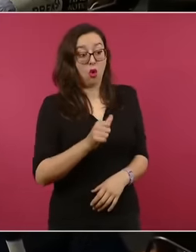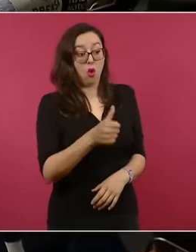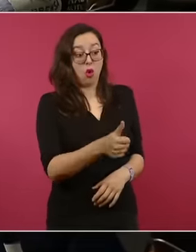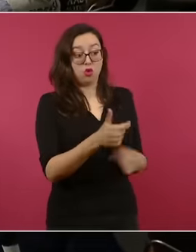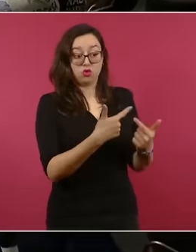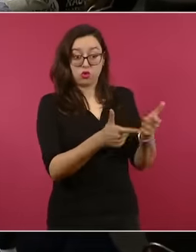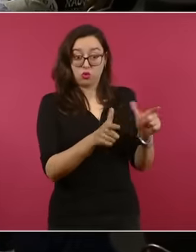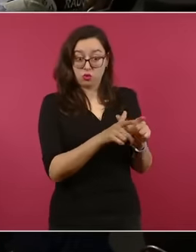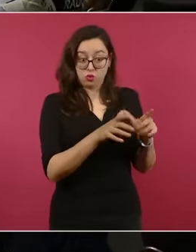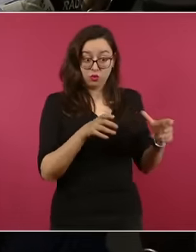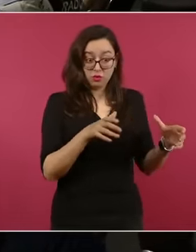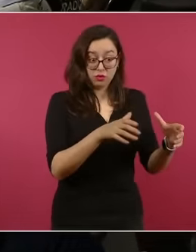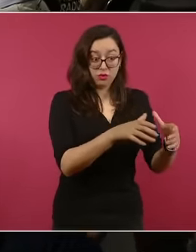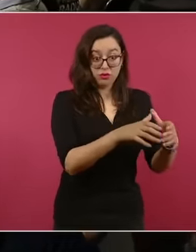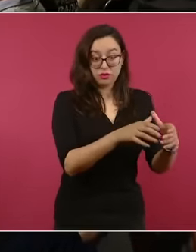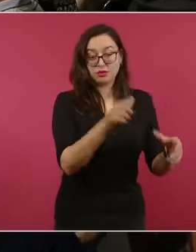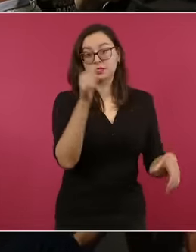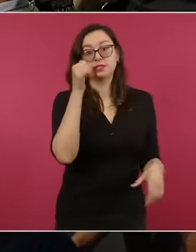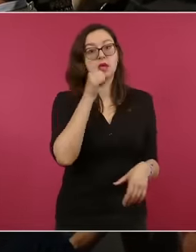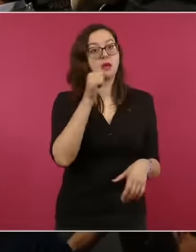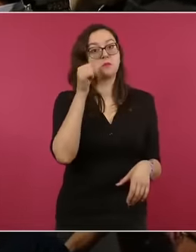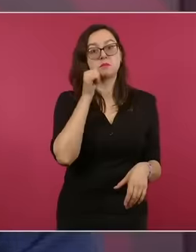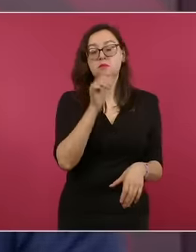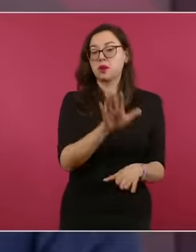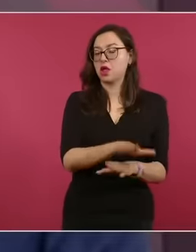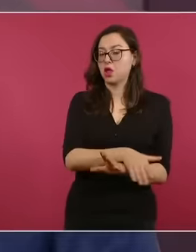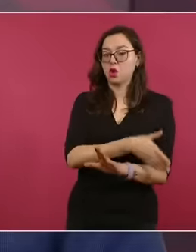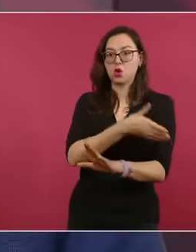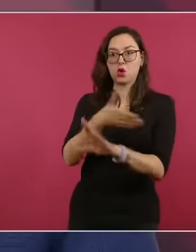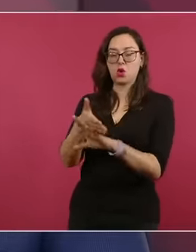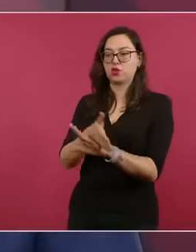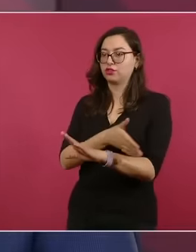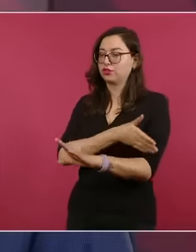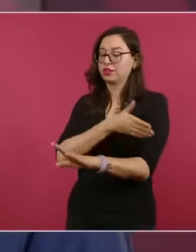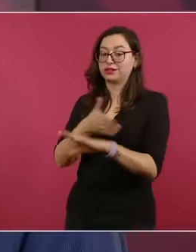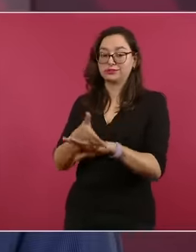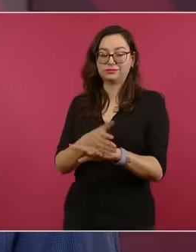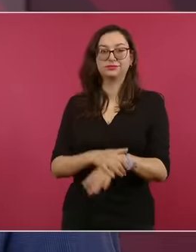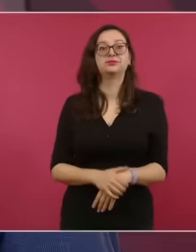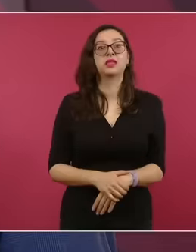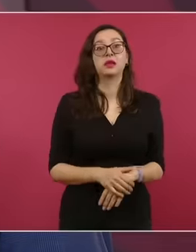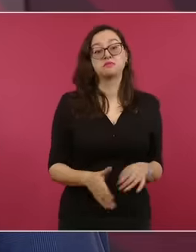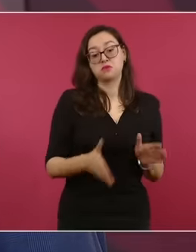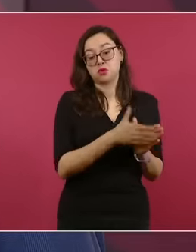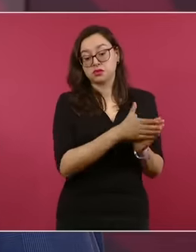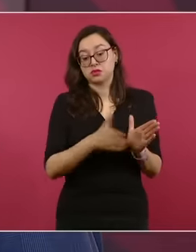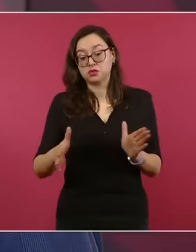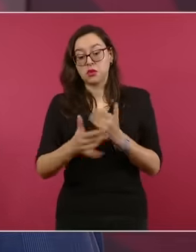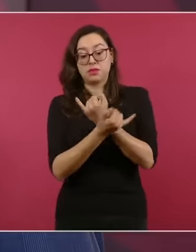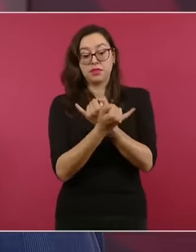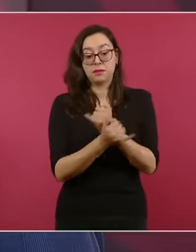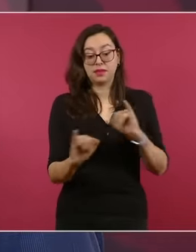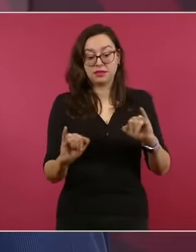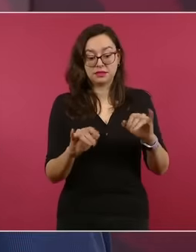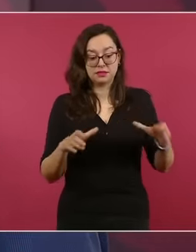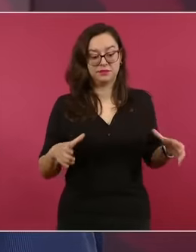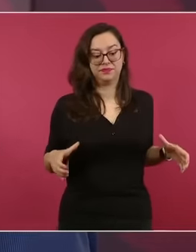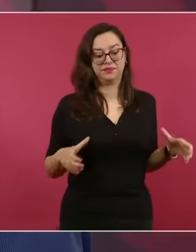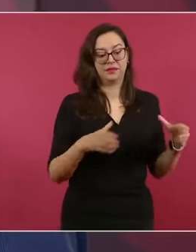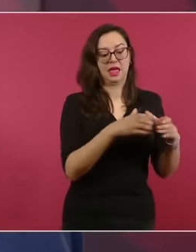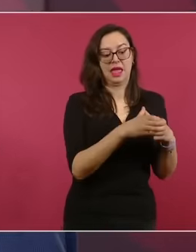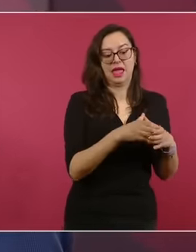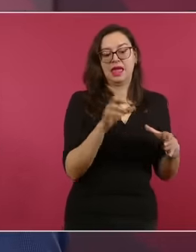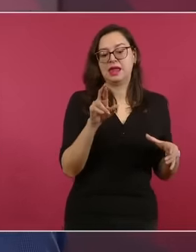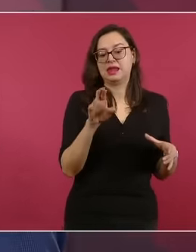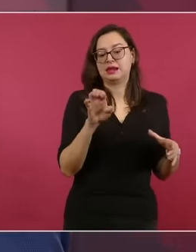independencia, los realistas que estaban a